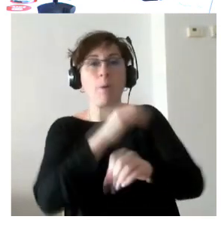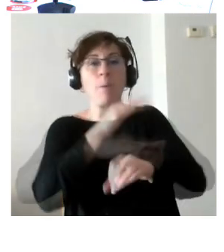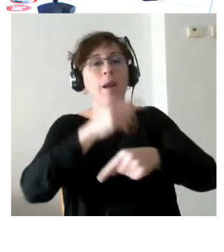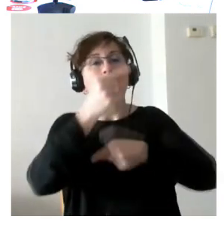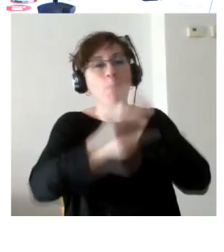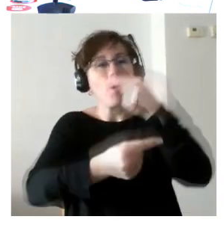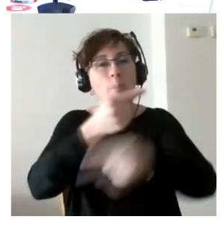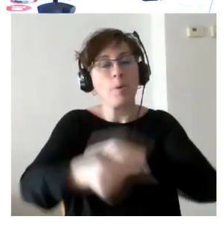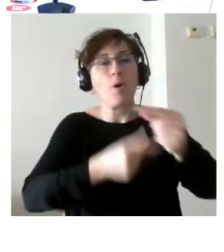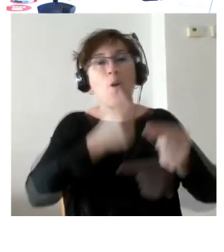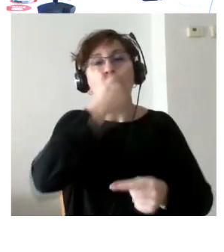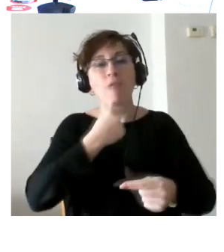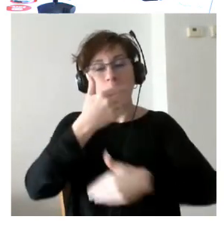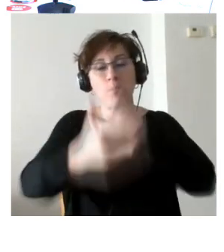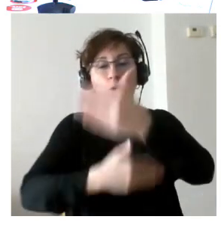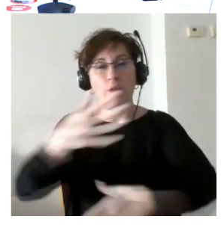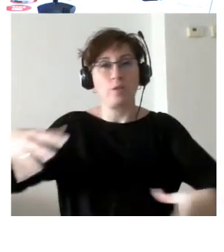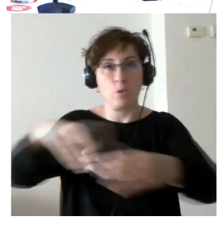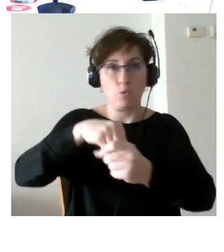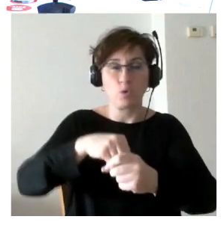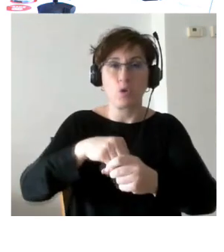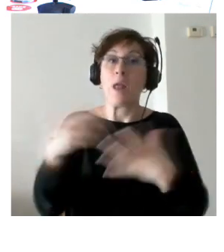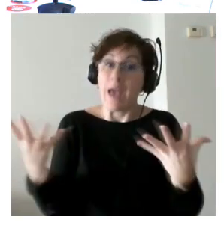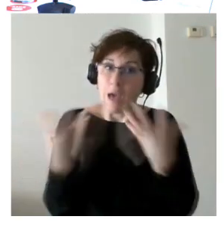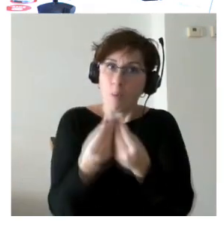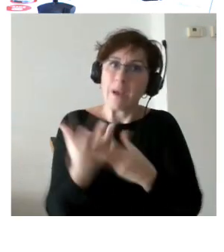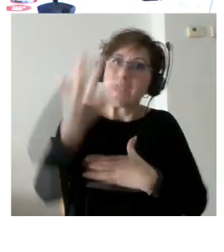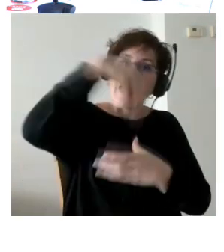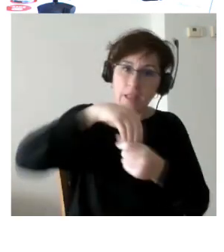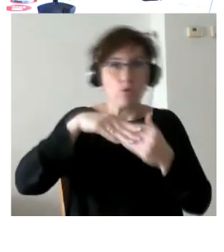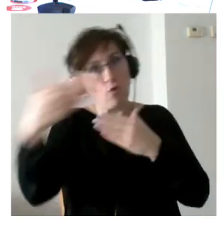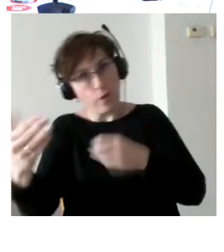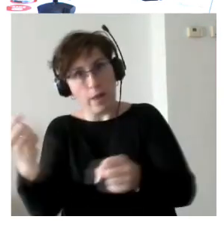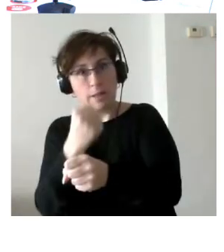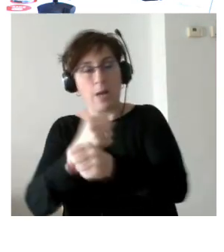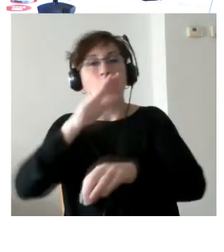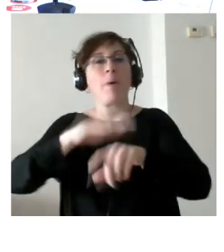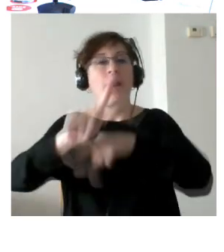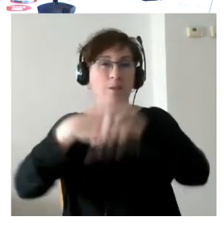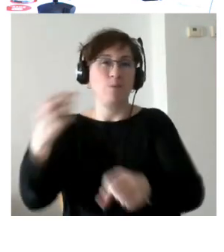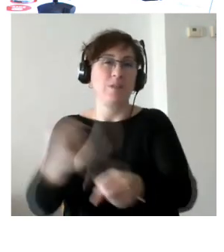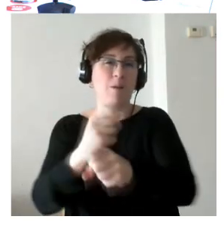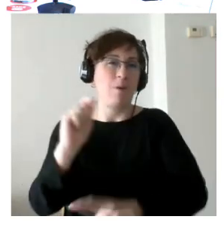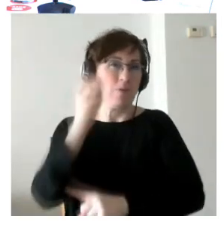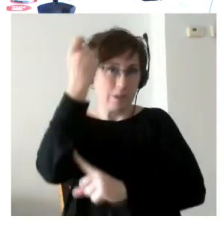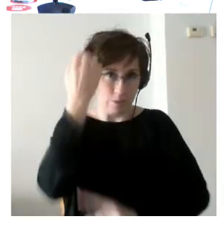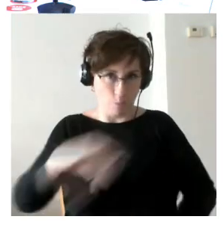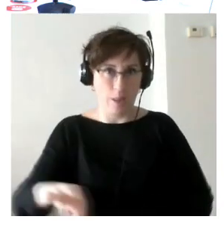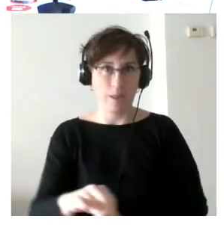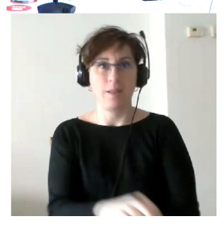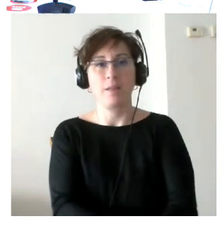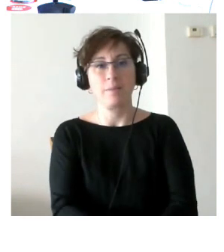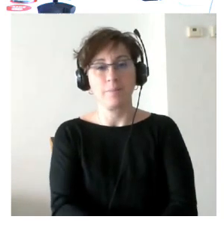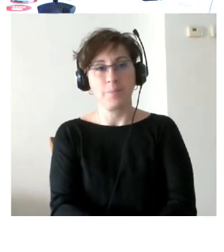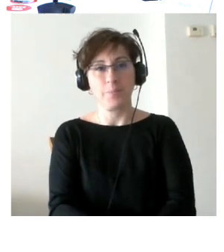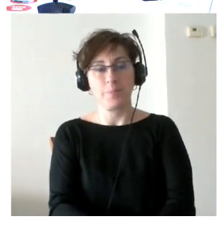acompañando tanto dentro como fuera del lugar de trabajo para poder conseguir un empleo con éxito Y de aquí os pongo